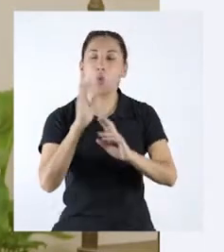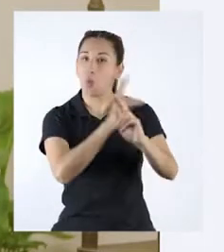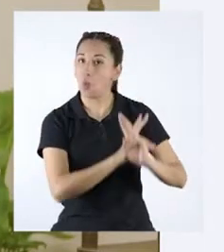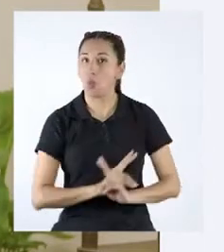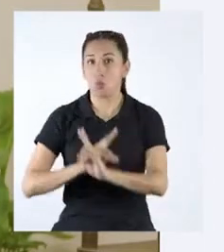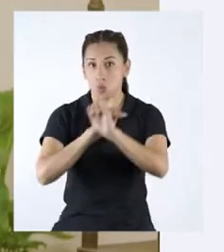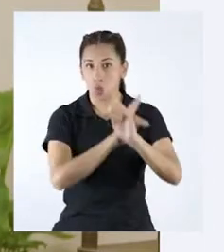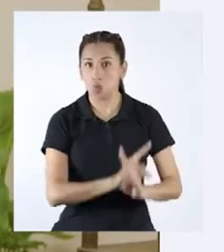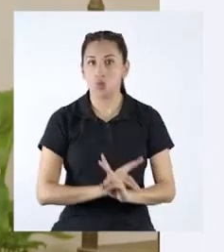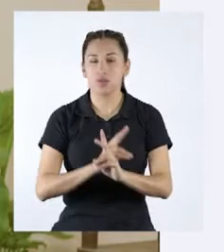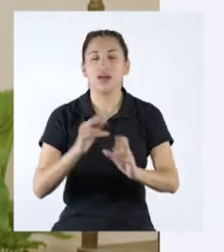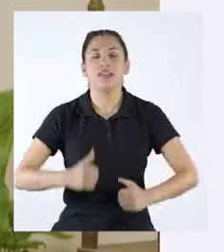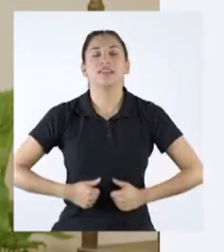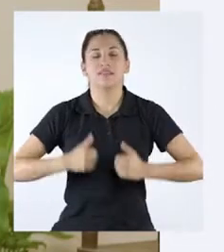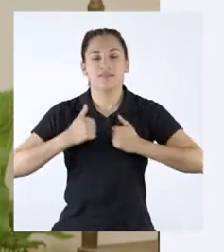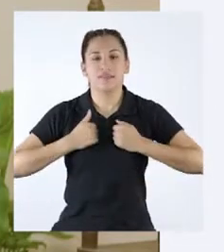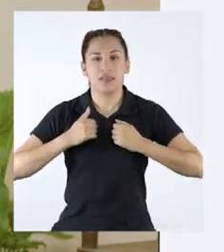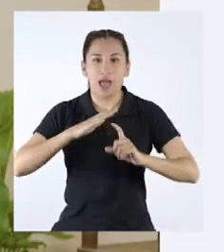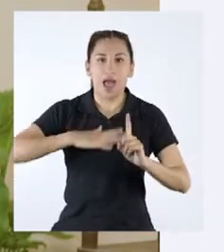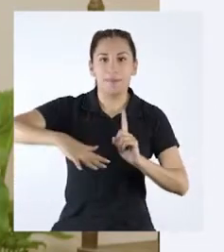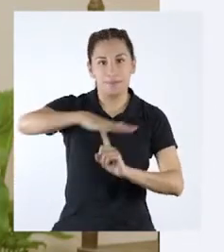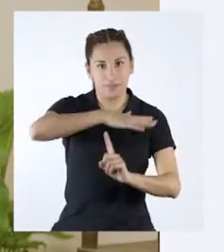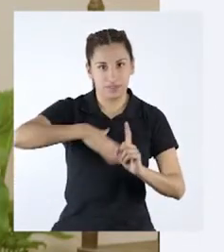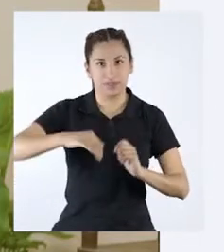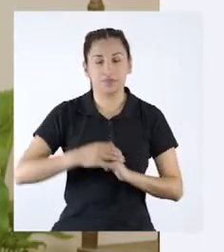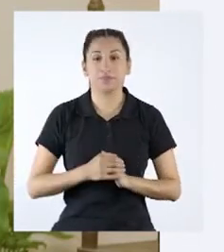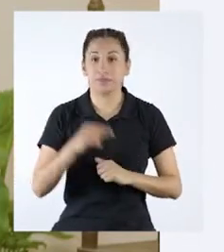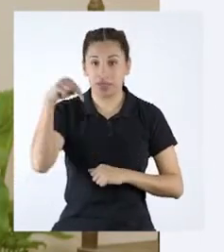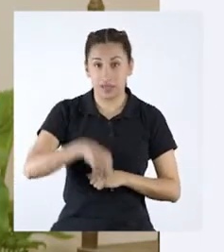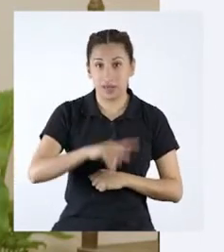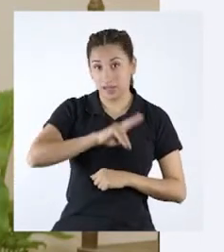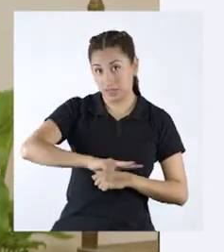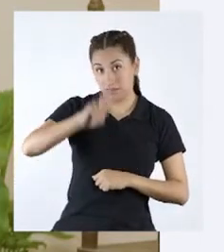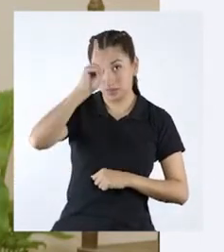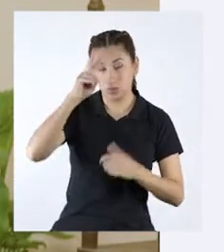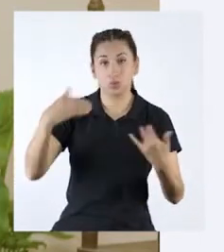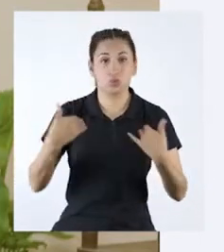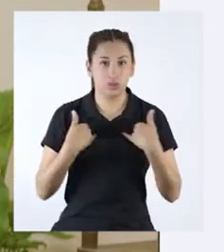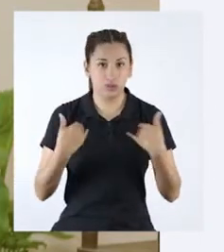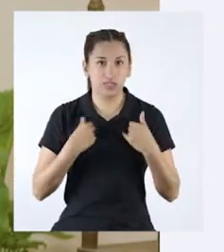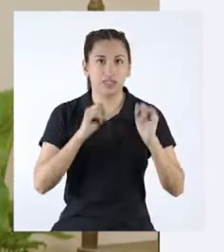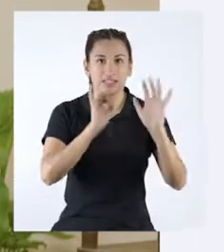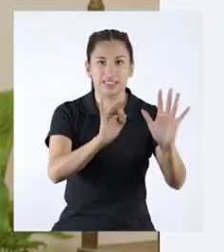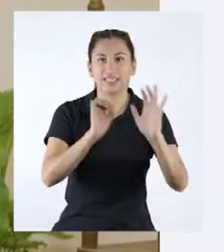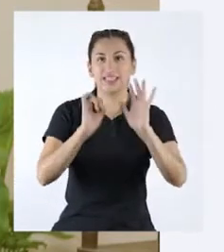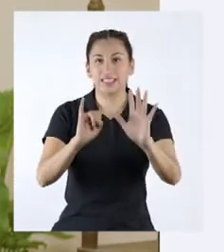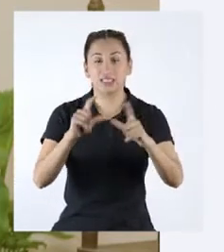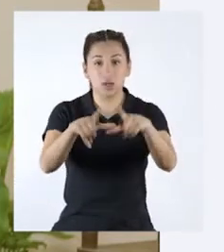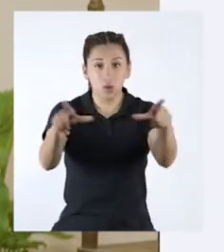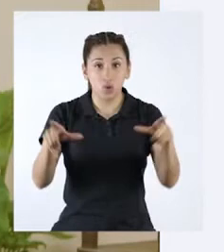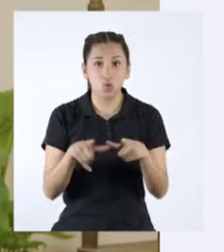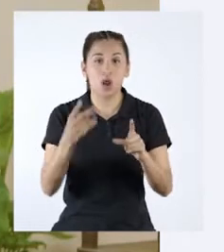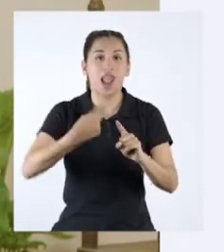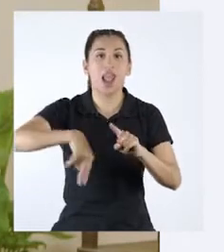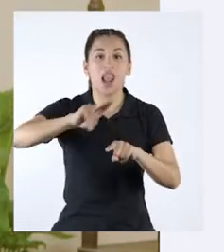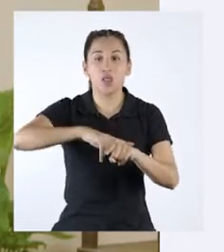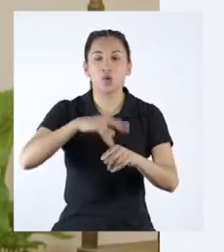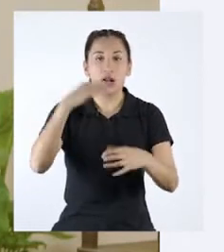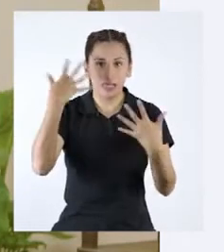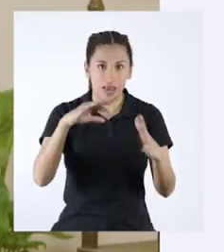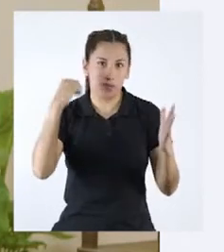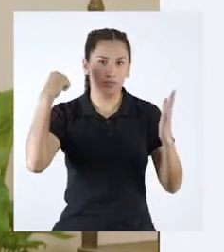conservación y el cuidado de la biodiversidad. En nuestro país existen 76 áreas